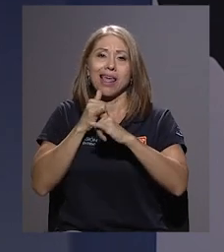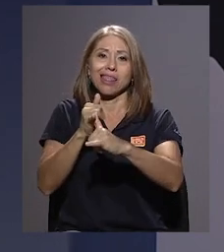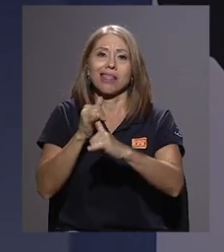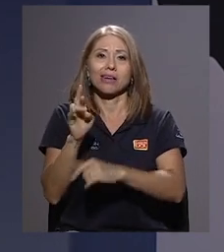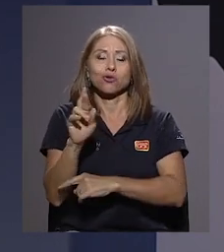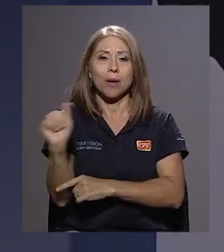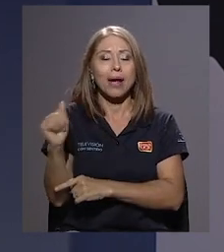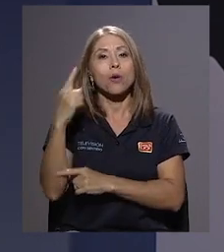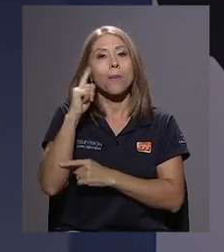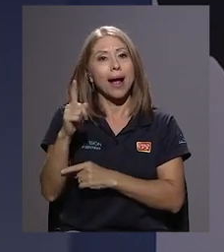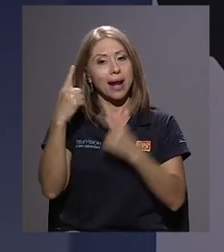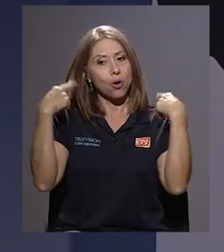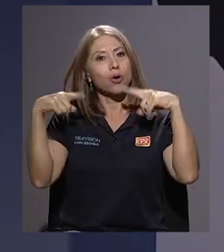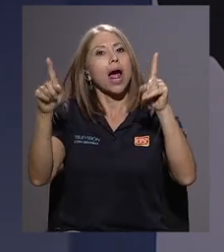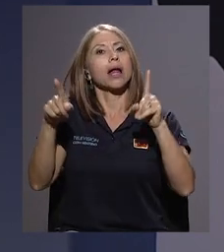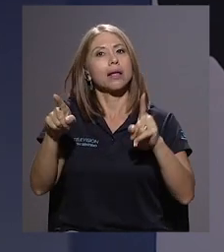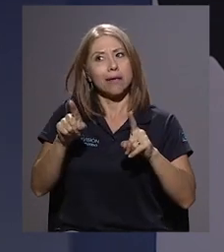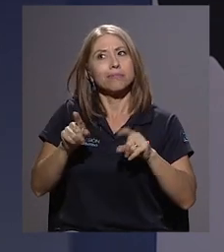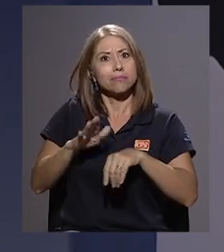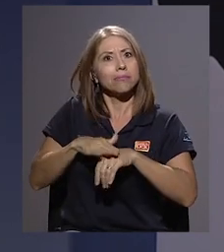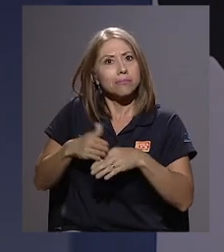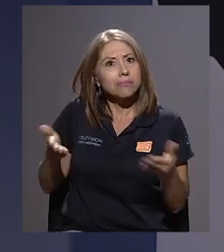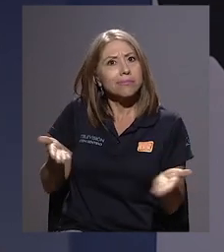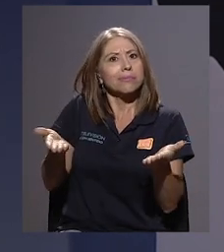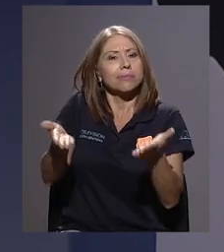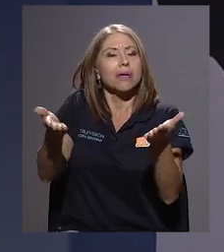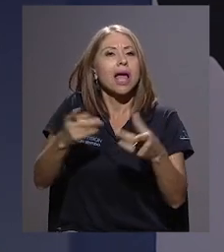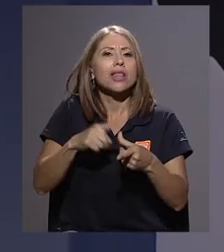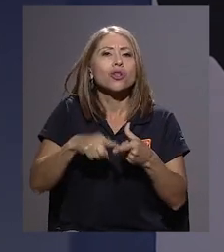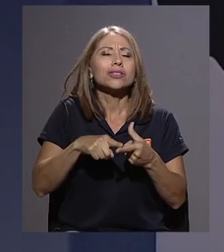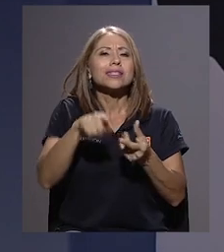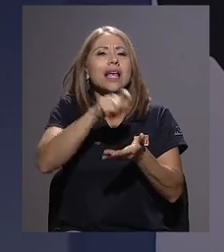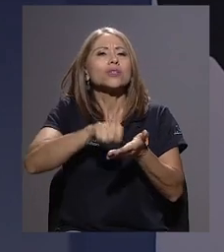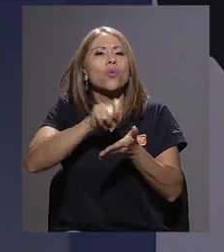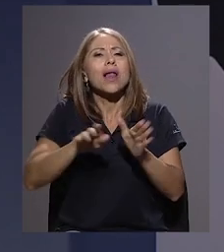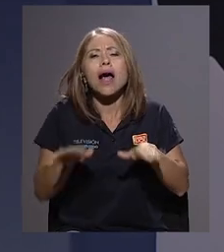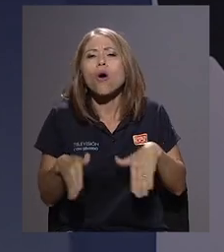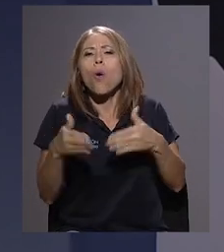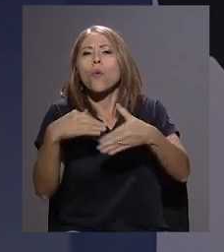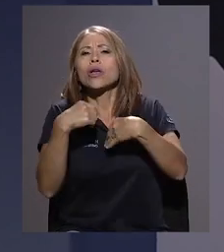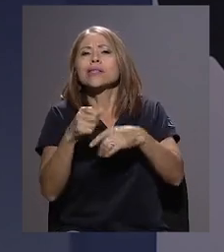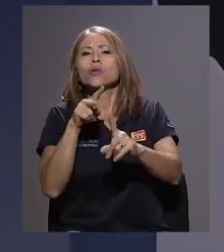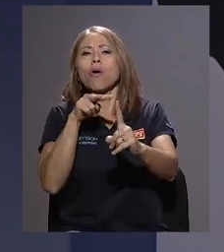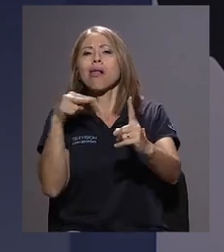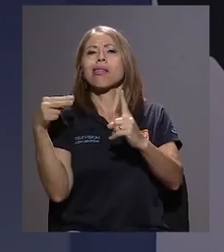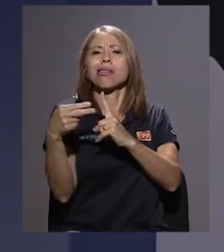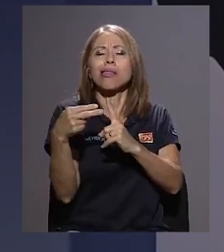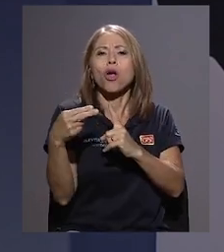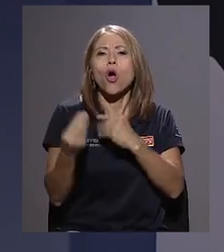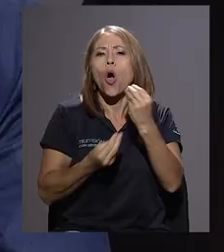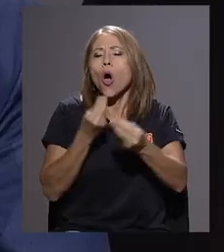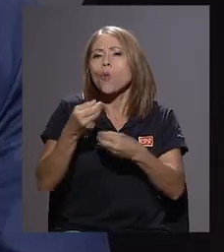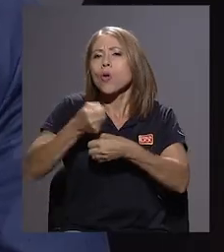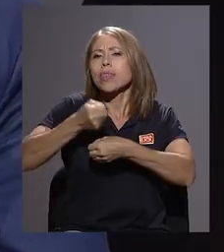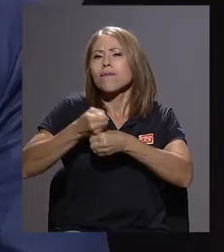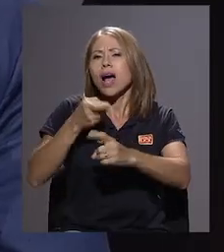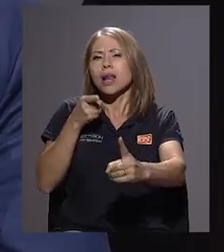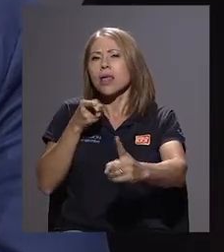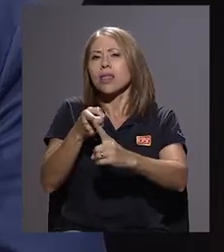a un recurso de amparo para lograr una reivindicación. Entonces, ¿cómo la escuela empezó a hacer esa lectura crítica y esa hoja de ruta?